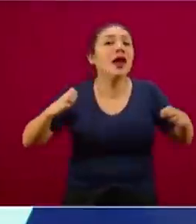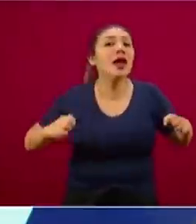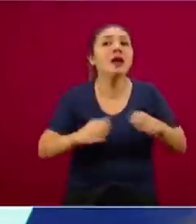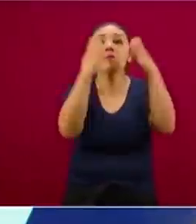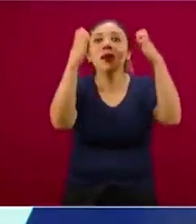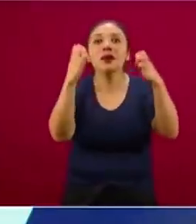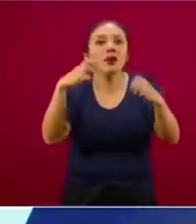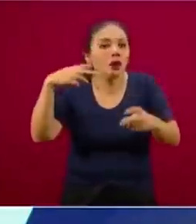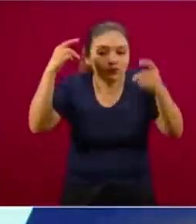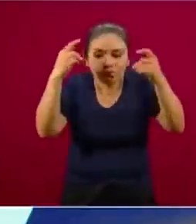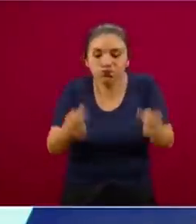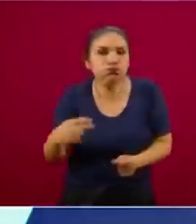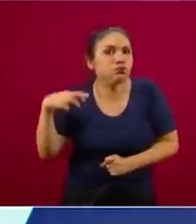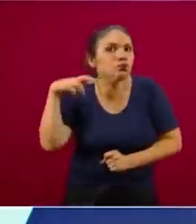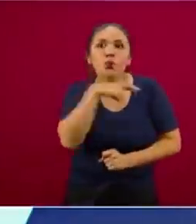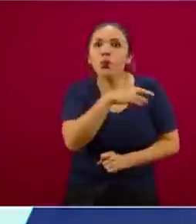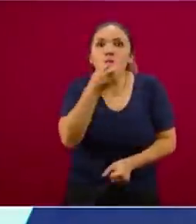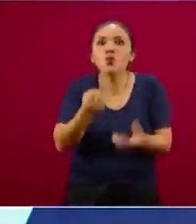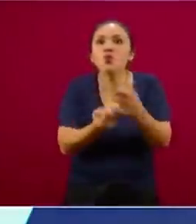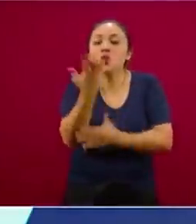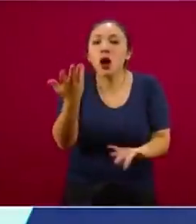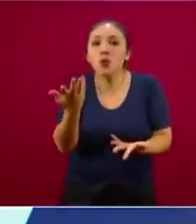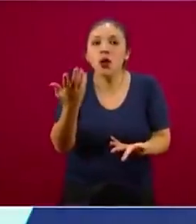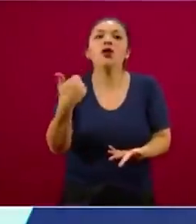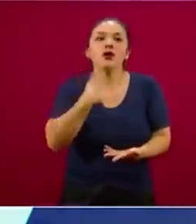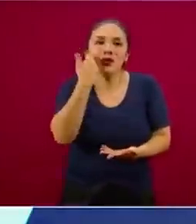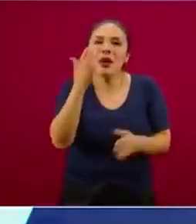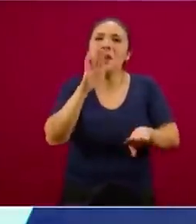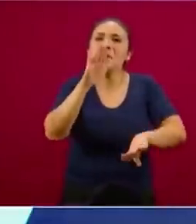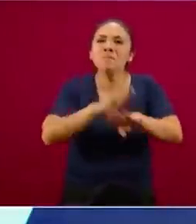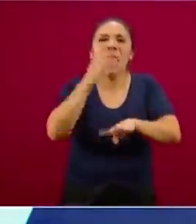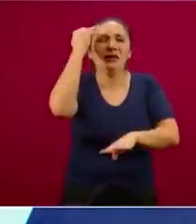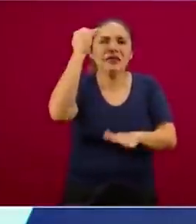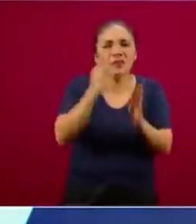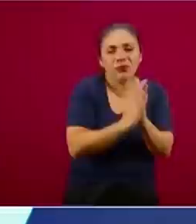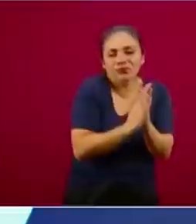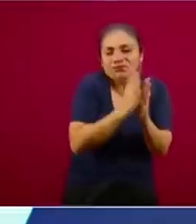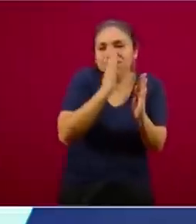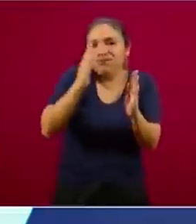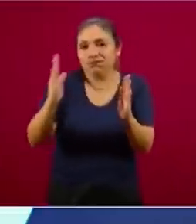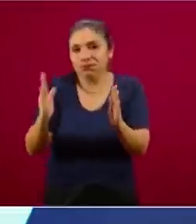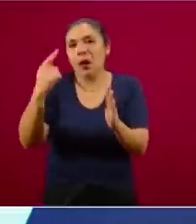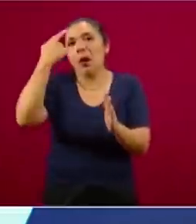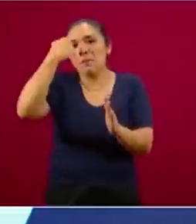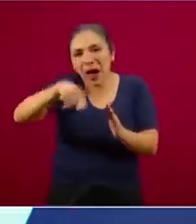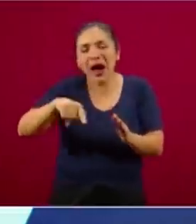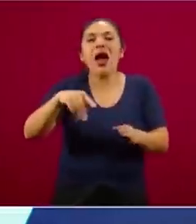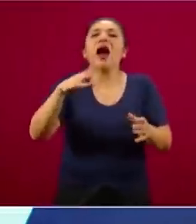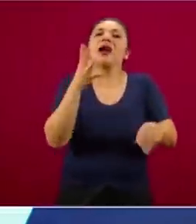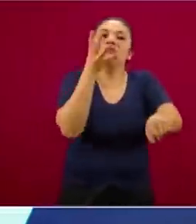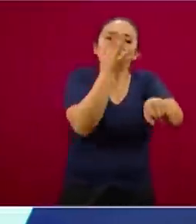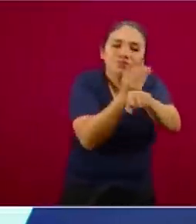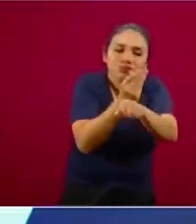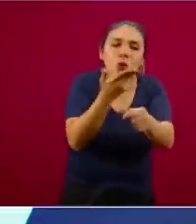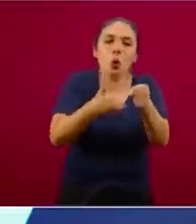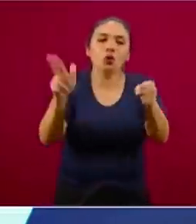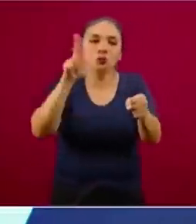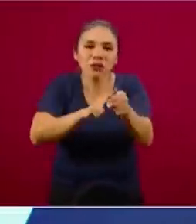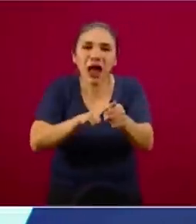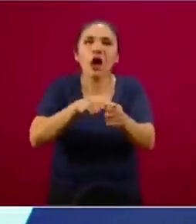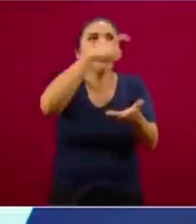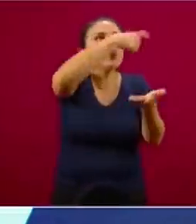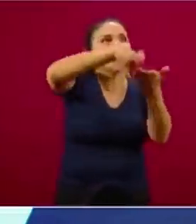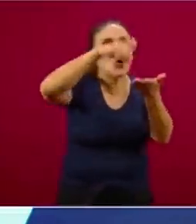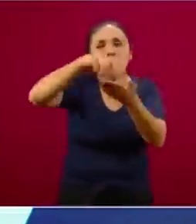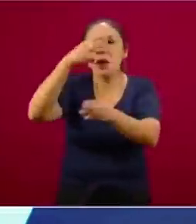extraordinario. Entonces, queremos retrasarlo para que haya tiempo de hacer las reconversiones hospitalarias, la adquisición de